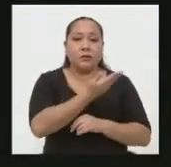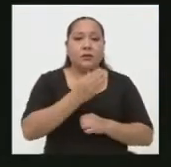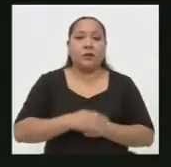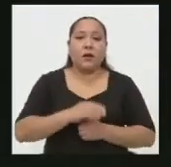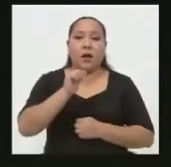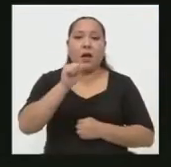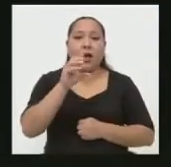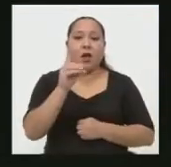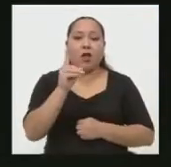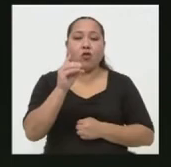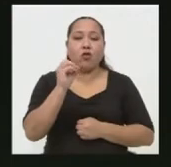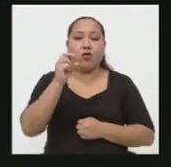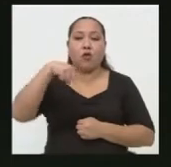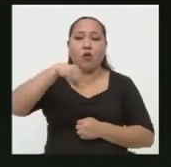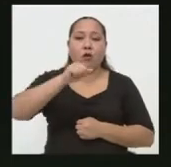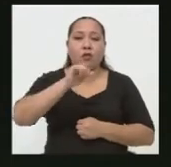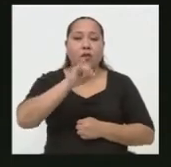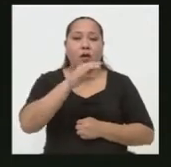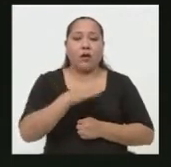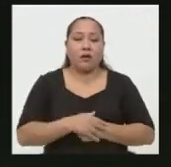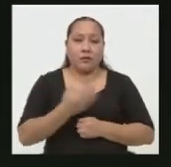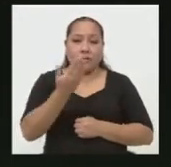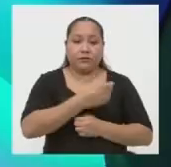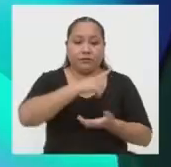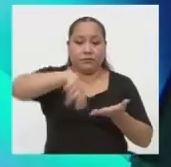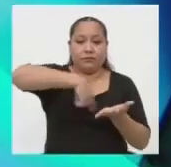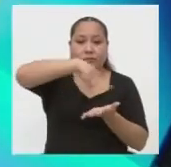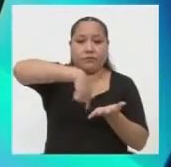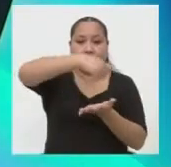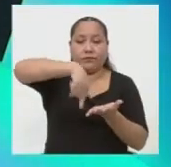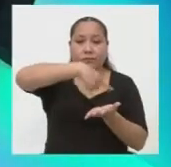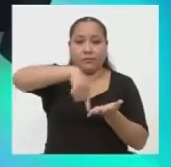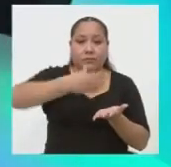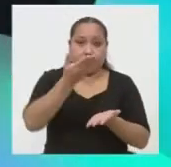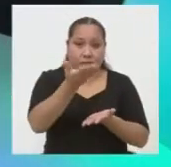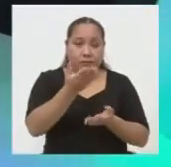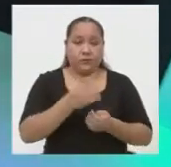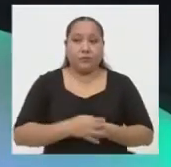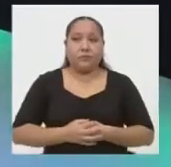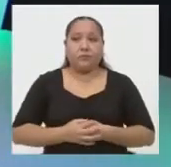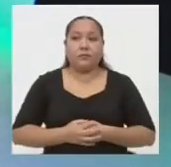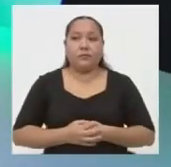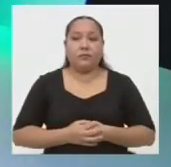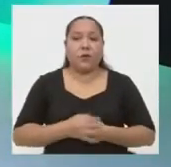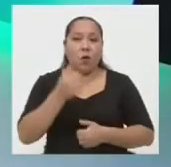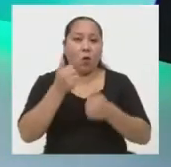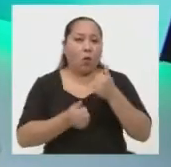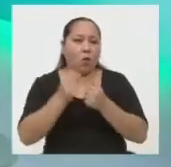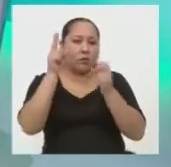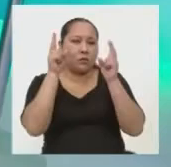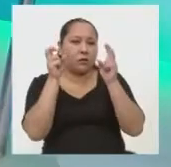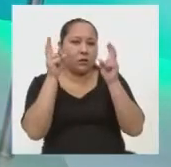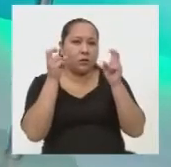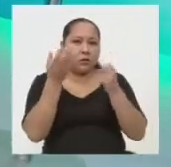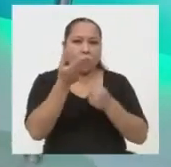Adonay Guerrero Cáceres. Yo voy a girar la ruleta por usted. ¿Cuál será el tema